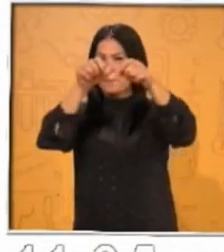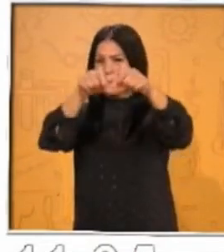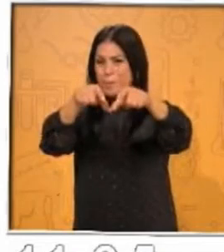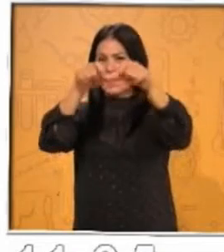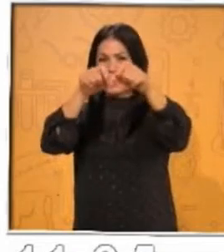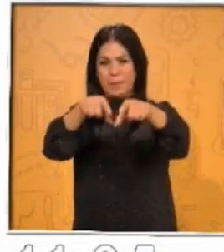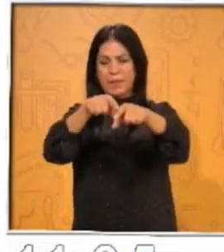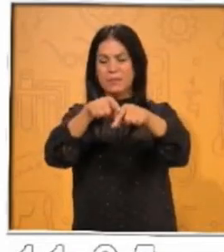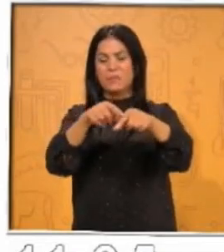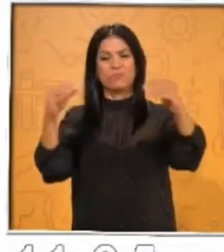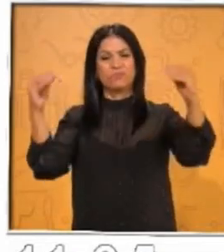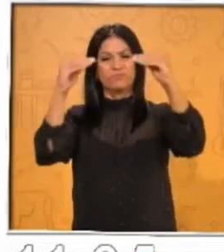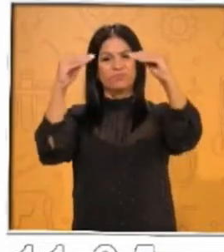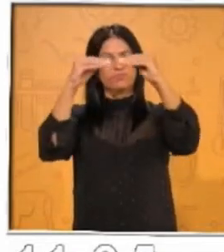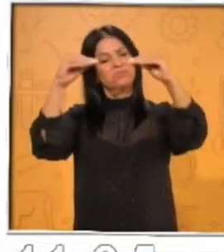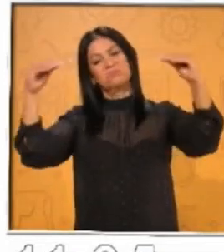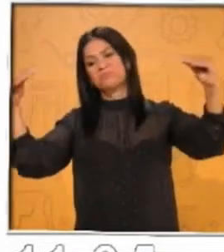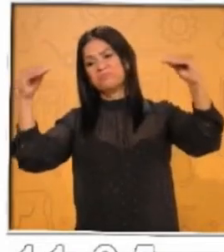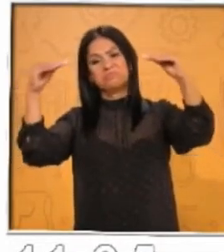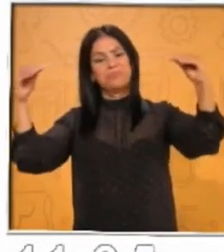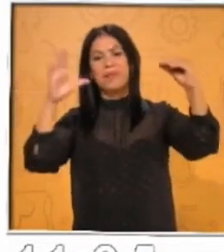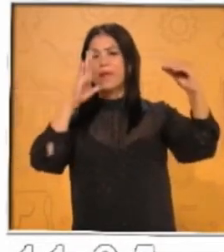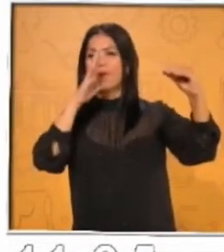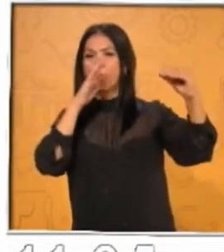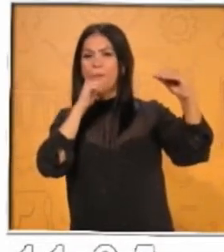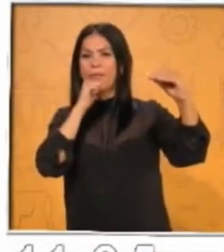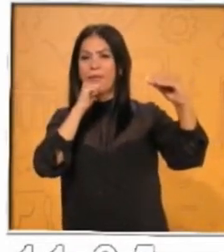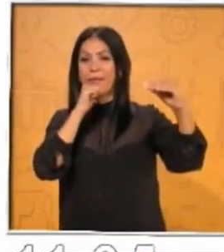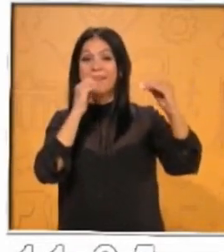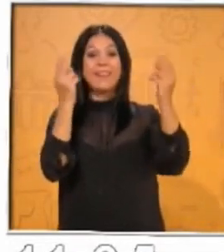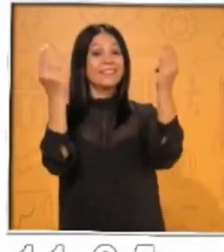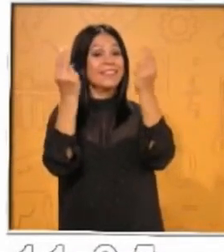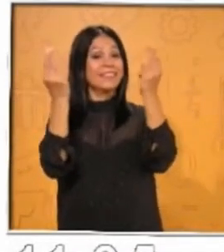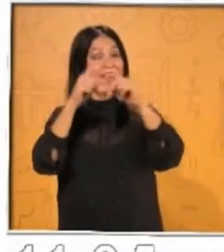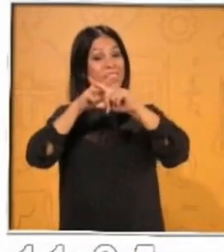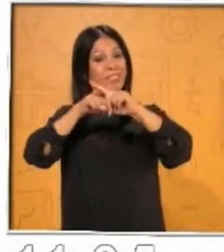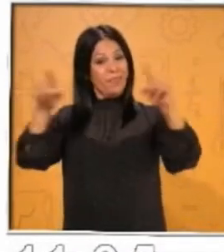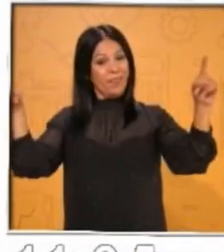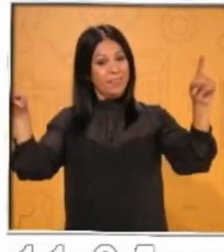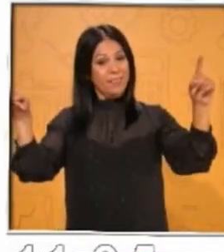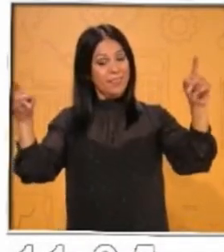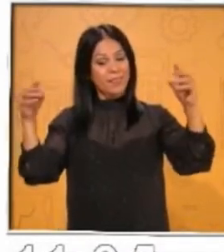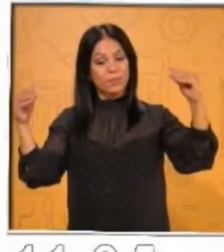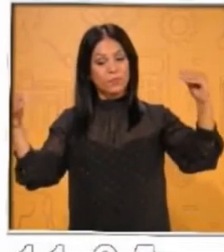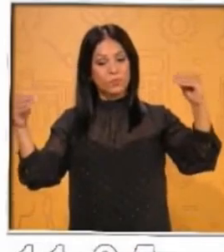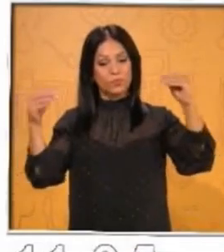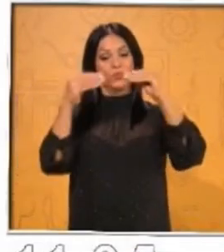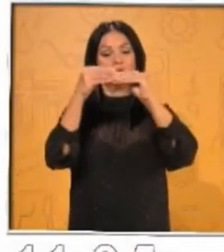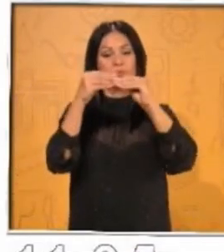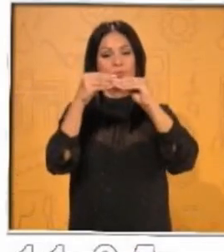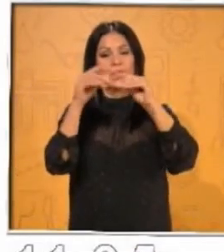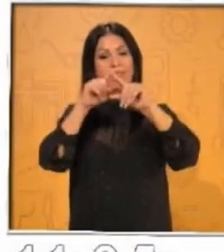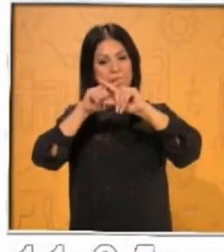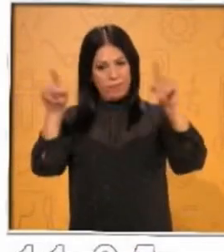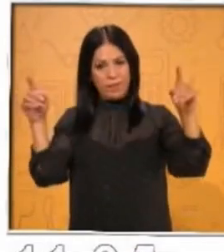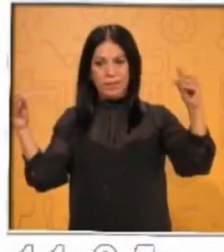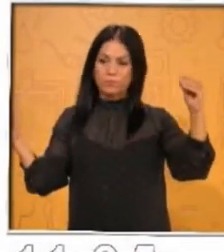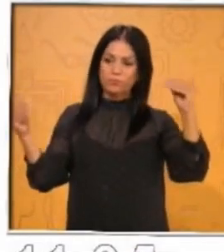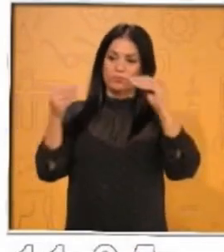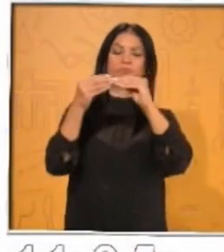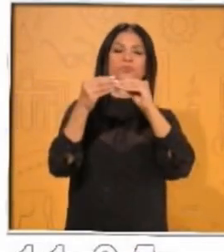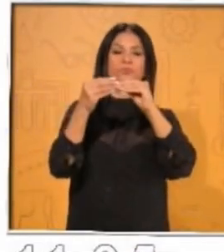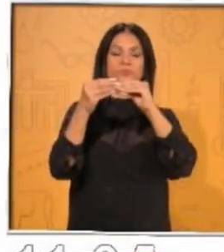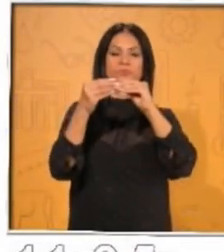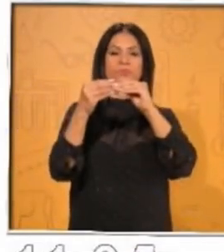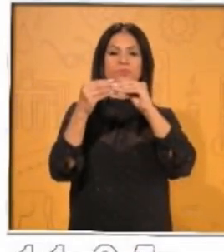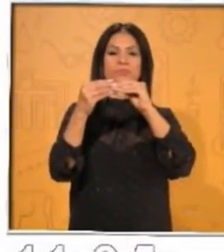norte no son atraídos, y bueno, pues aquí está el Maglub del año 2003. Y para nuestros